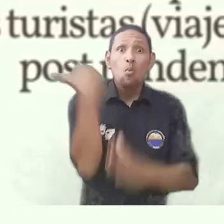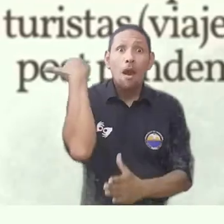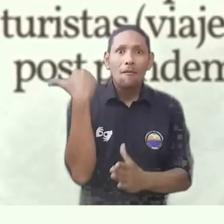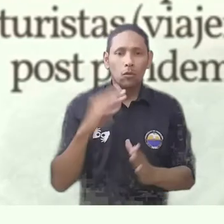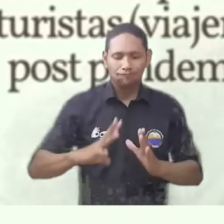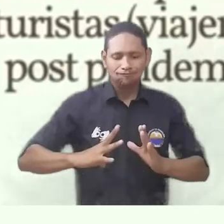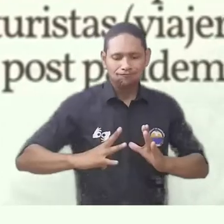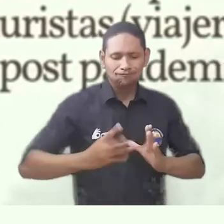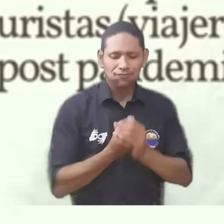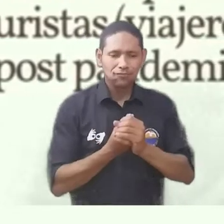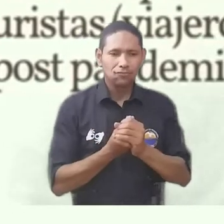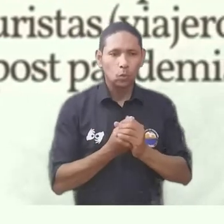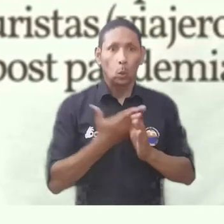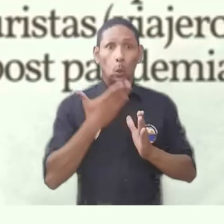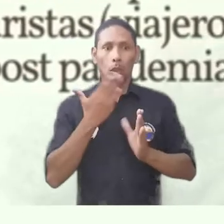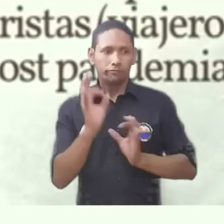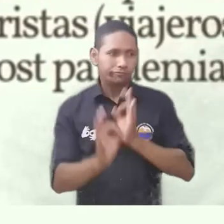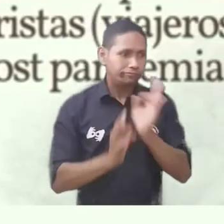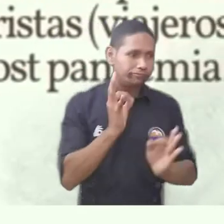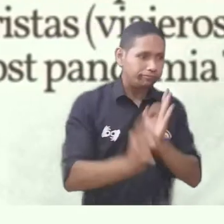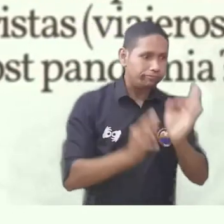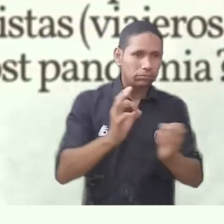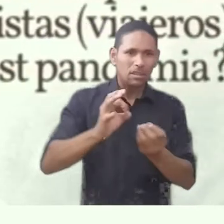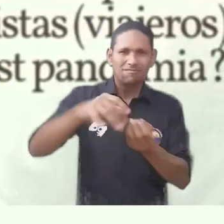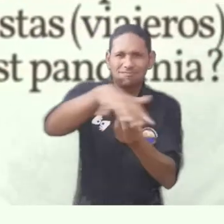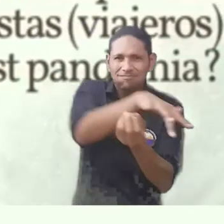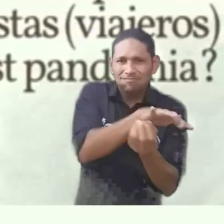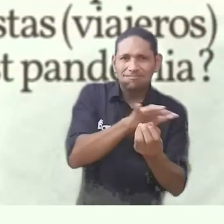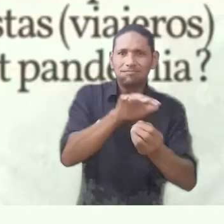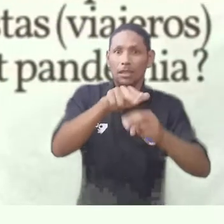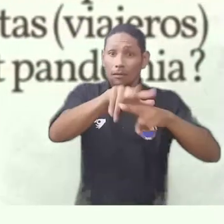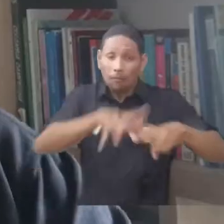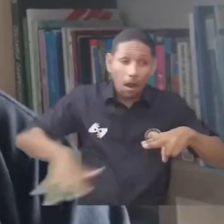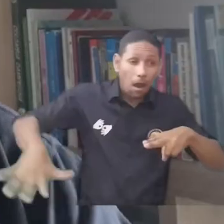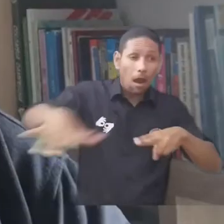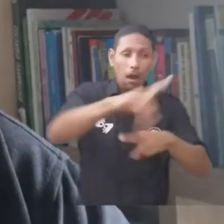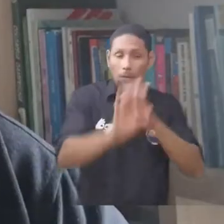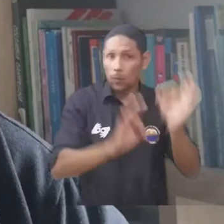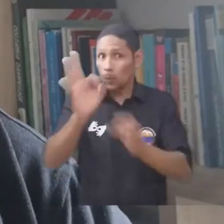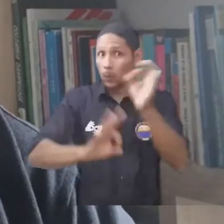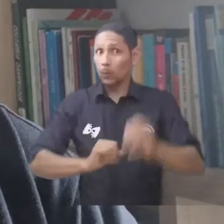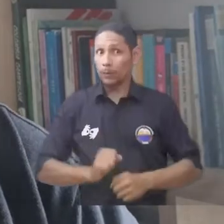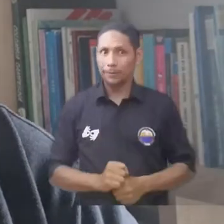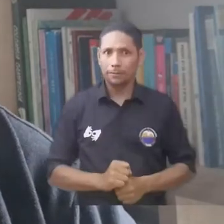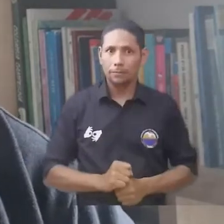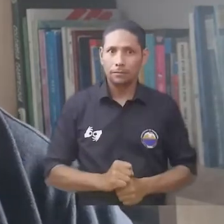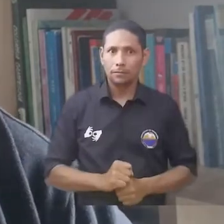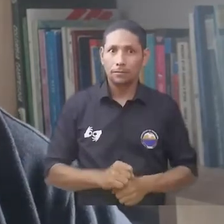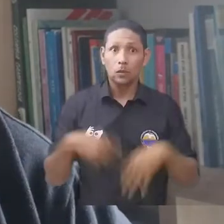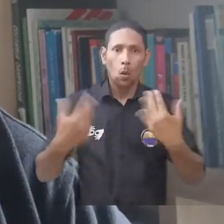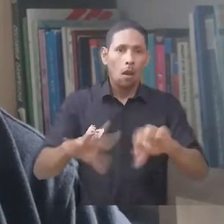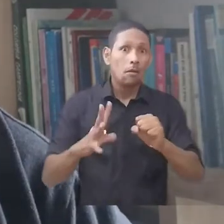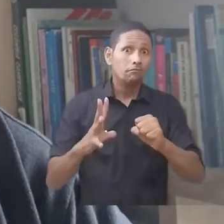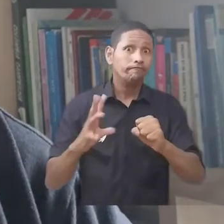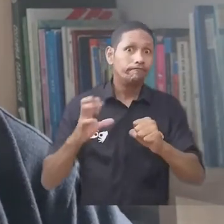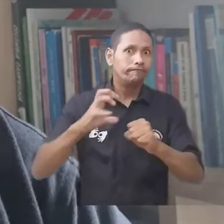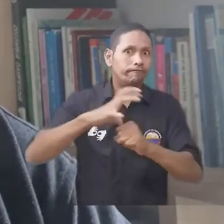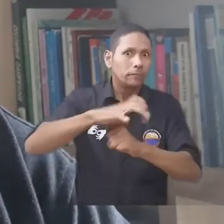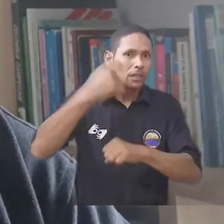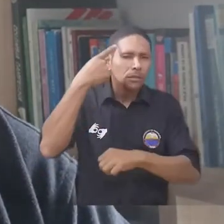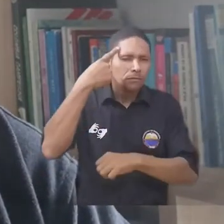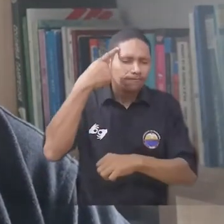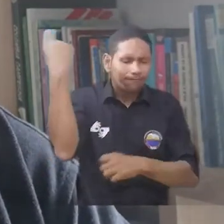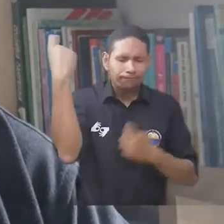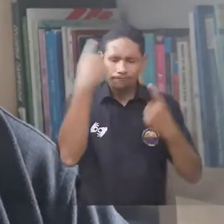sostenible y de mayor valor para las comunidades. El coronavirus ofrece un reto al turismo contemporáneo,